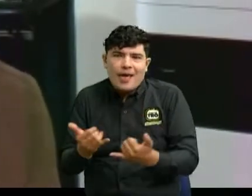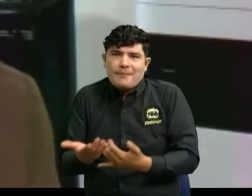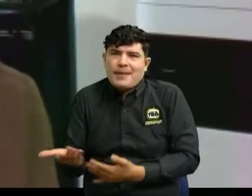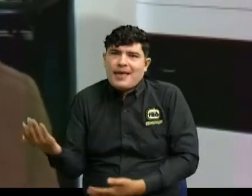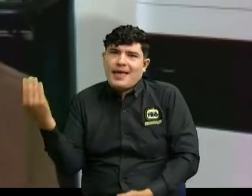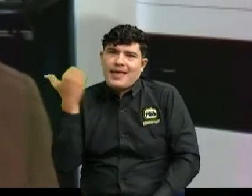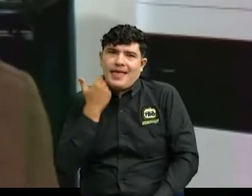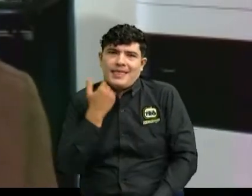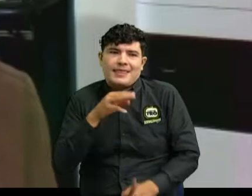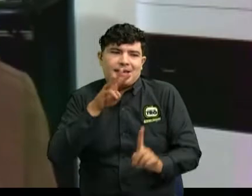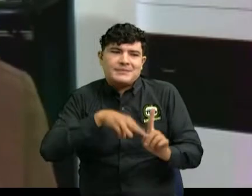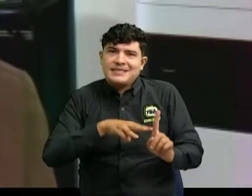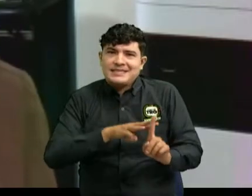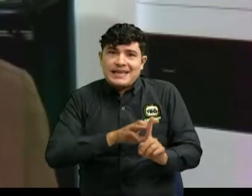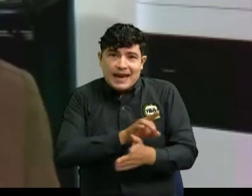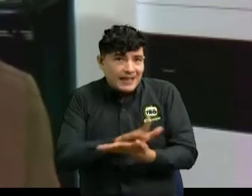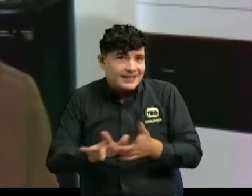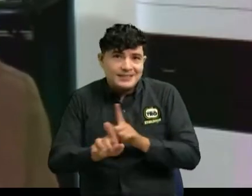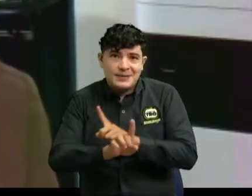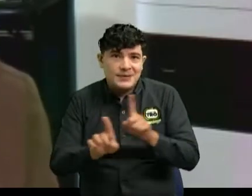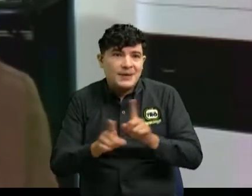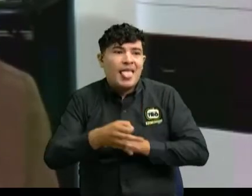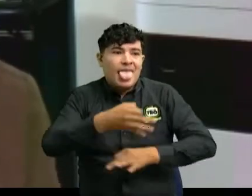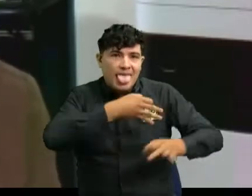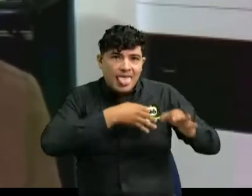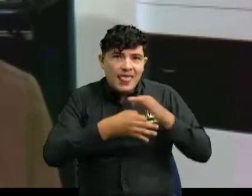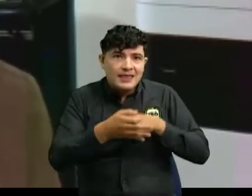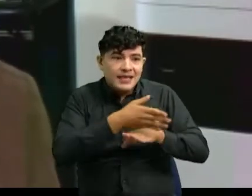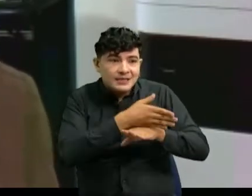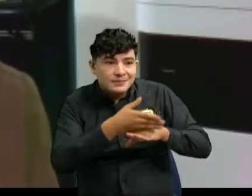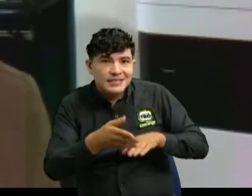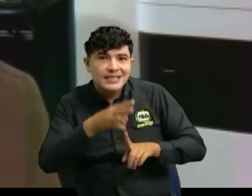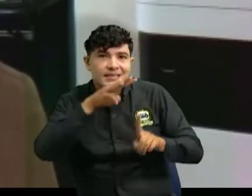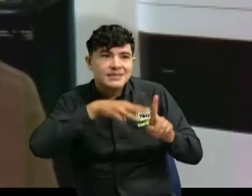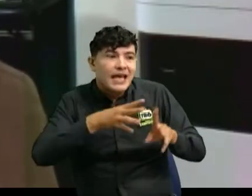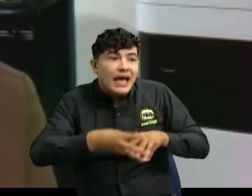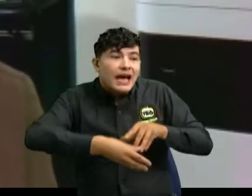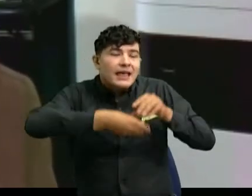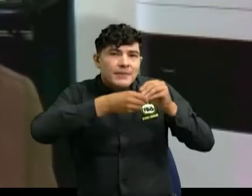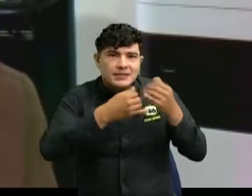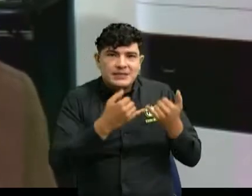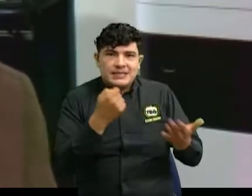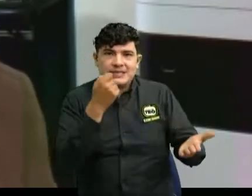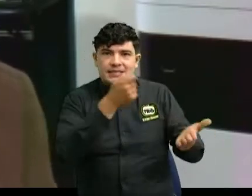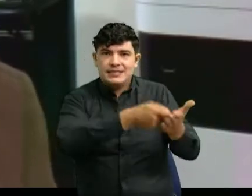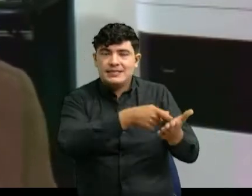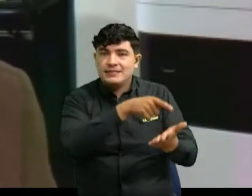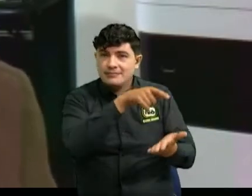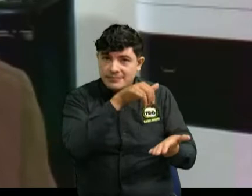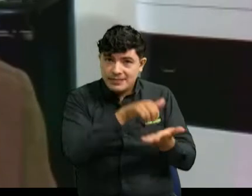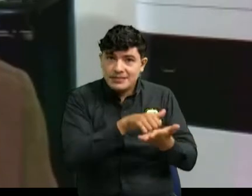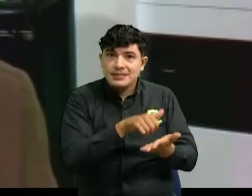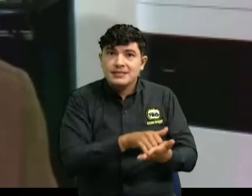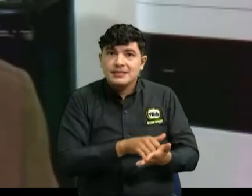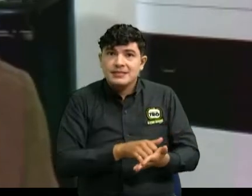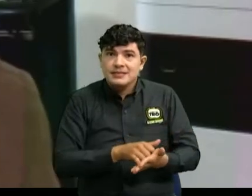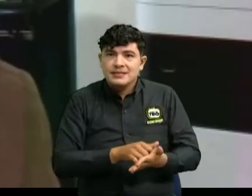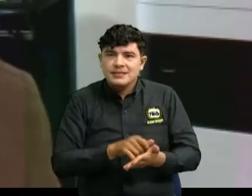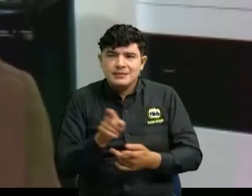crédito, digamos, estaba proyectado a 36 cuotas. Las cuotas que ella pagaba durante la pandemia las va a cancelar en estos momentos.